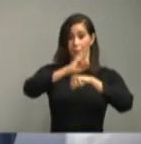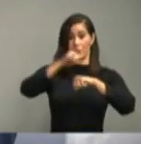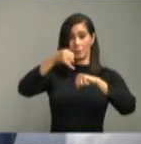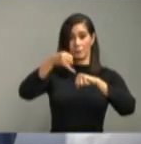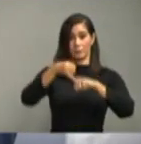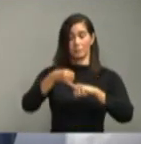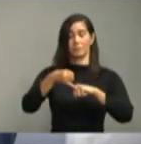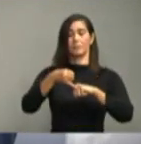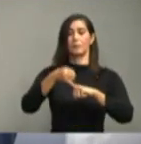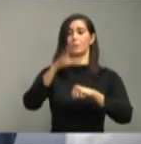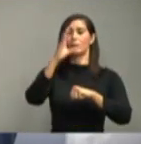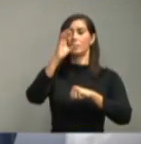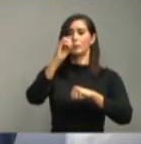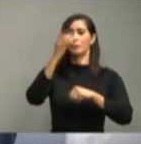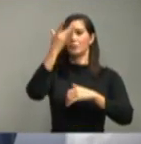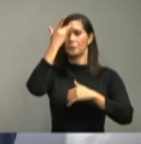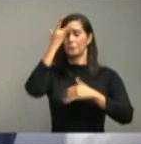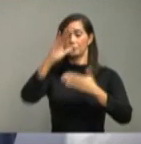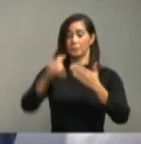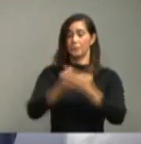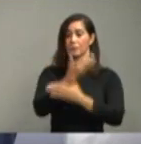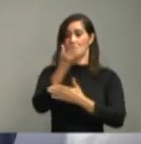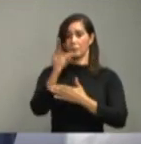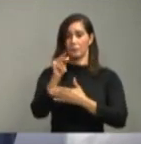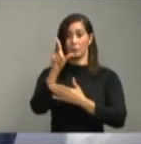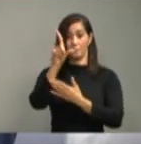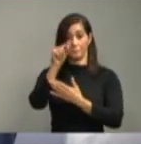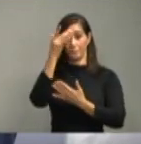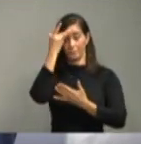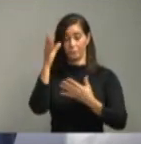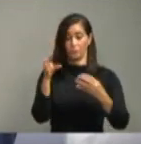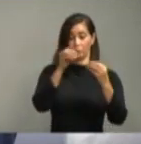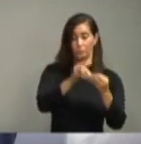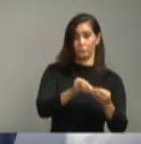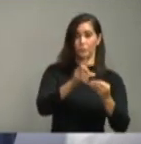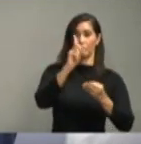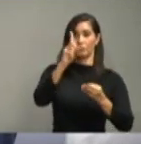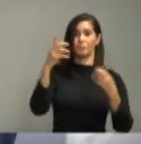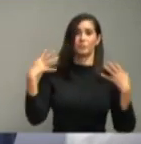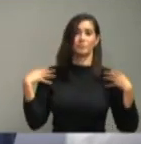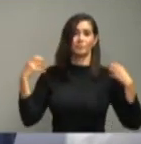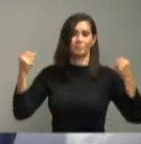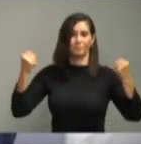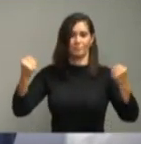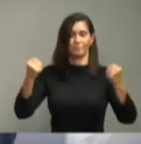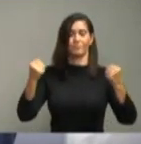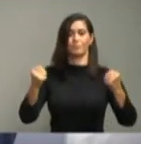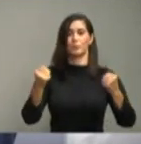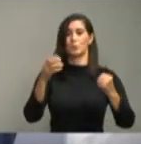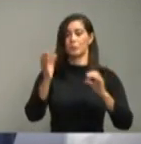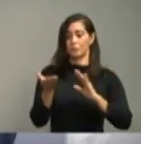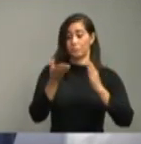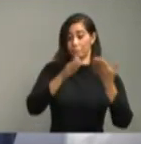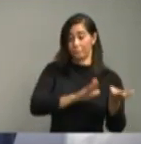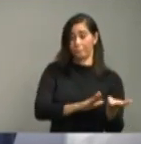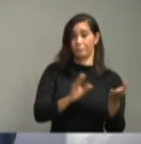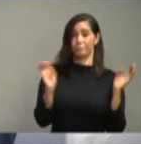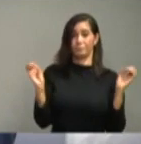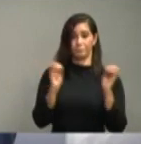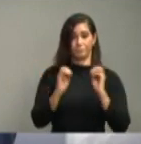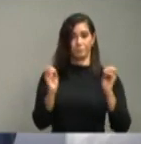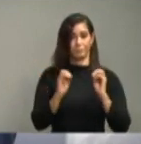0 casos nuevos, 20 acumulados, 1 recuperados, cero fallecimiento.